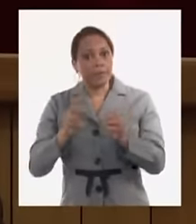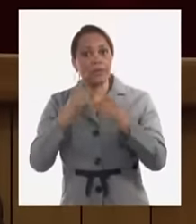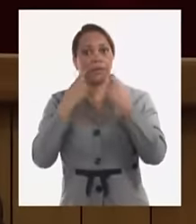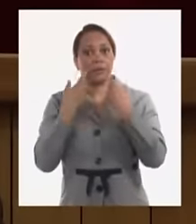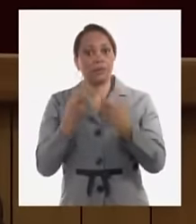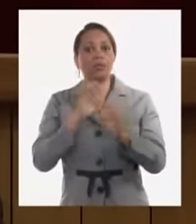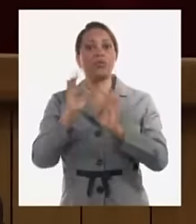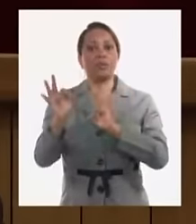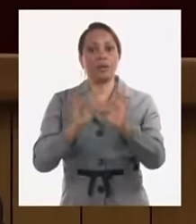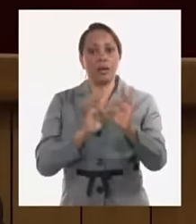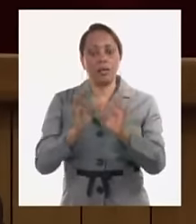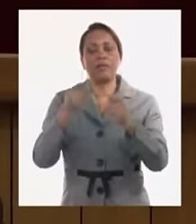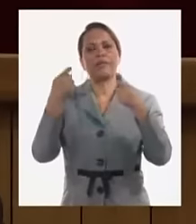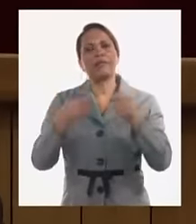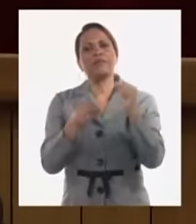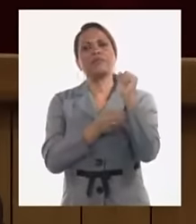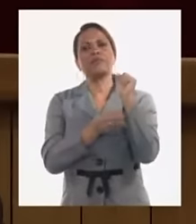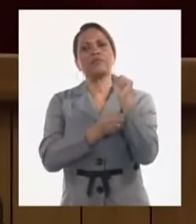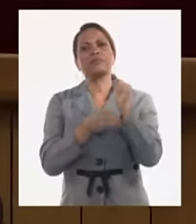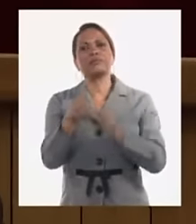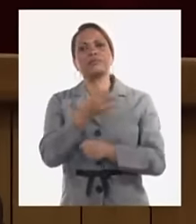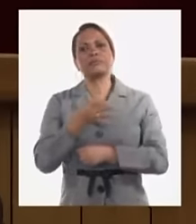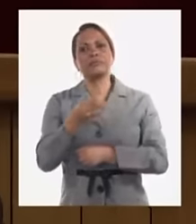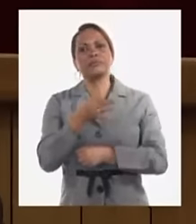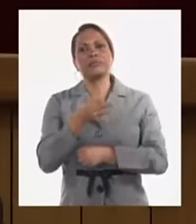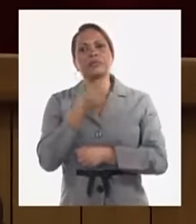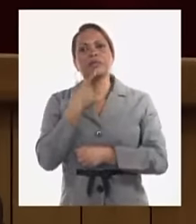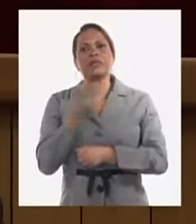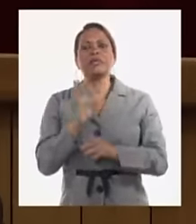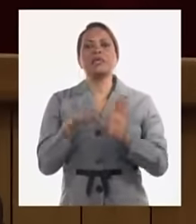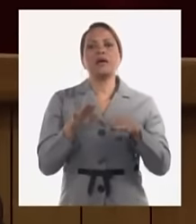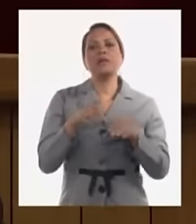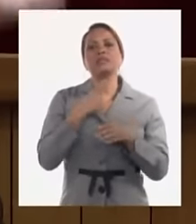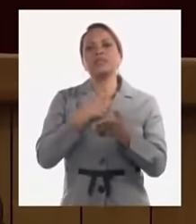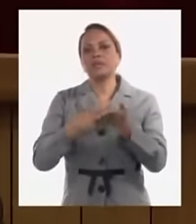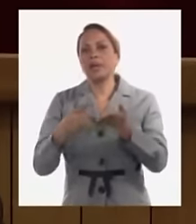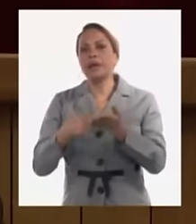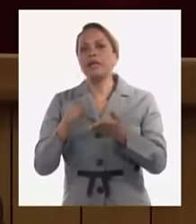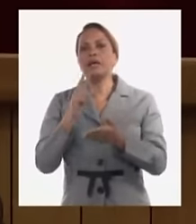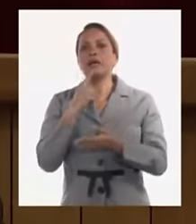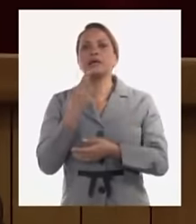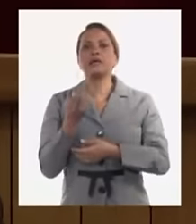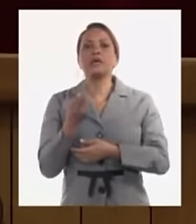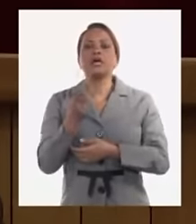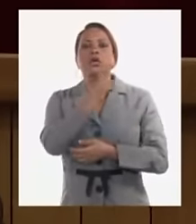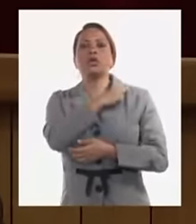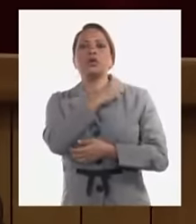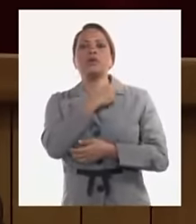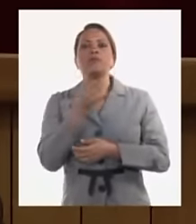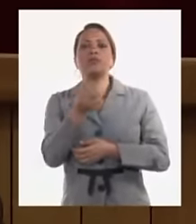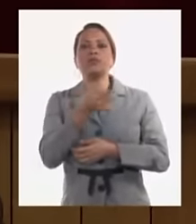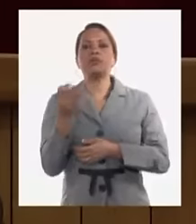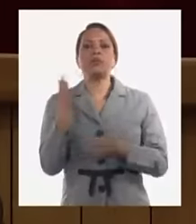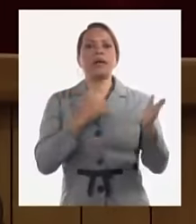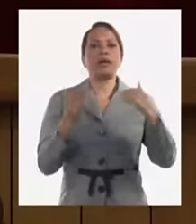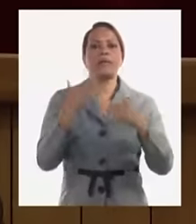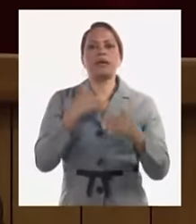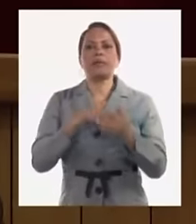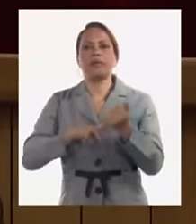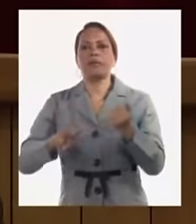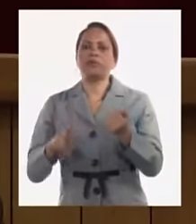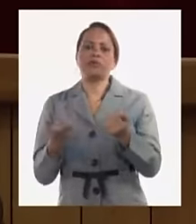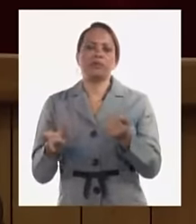hablamos que hay que fortalecer el municipio y mandamos buscar varias veces a la semana a los dirigentes del municipio de la capital provincial